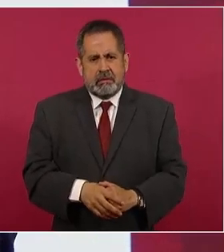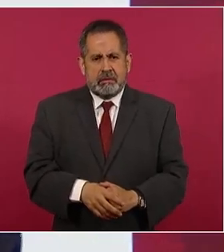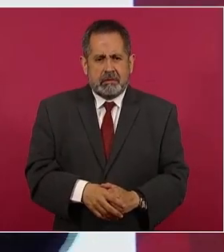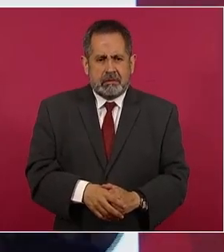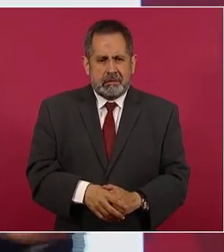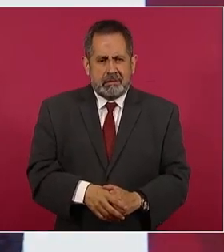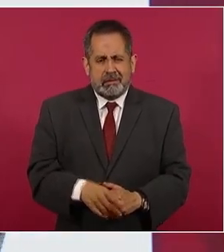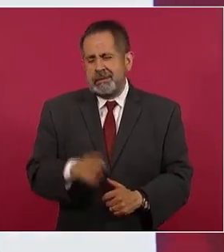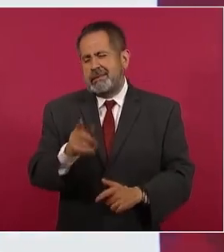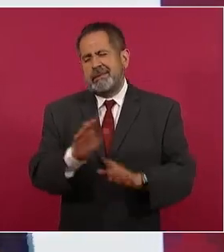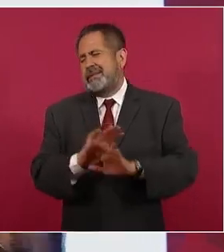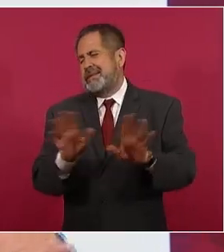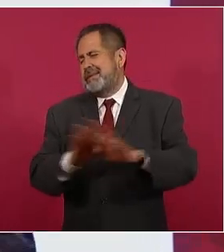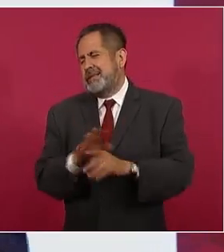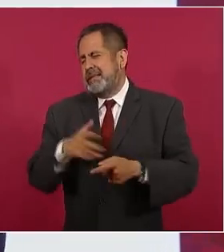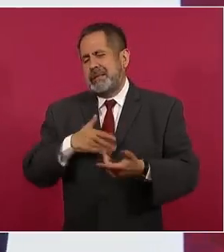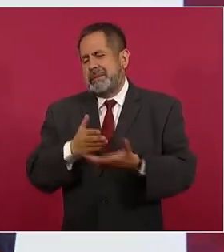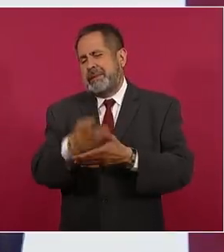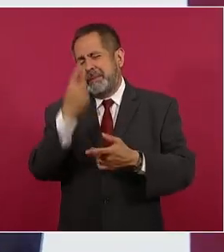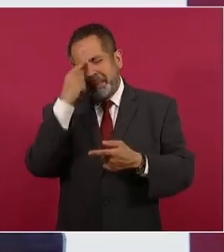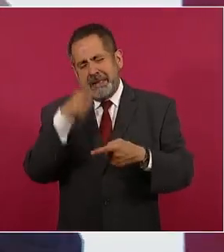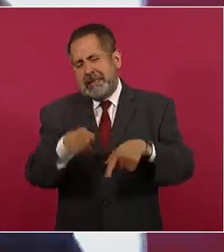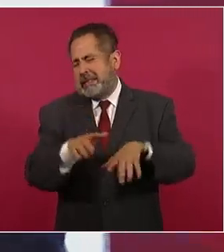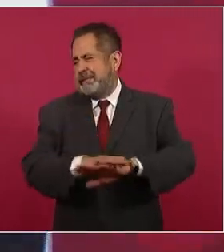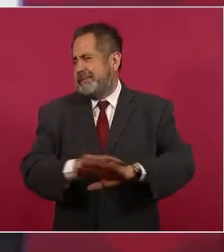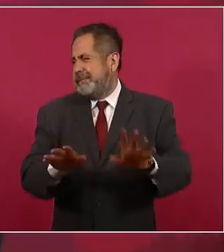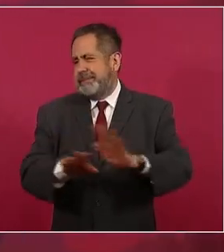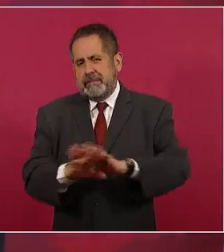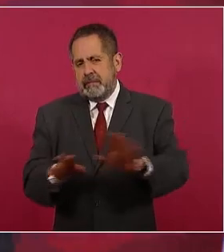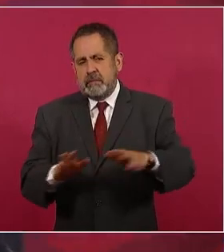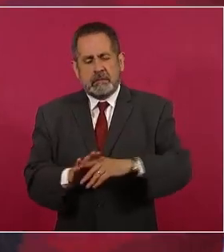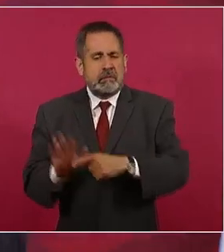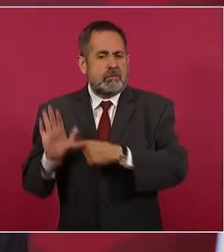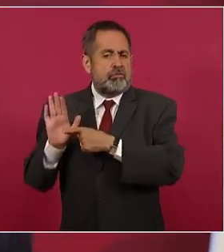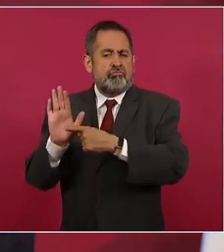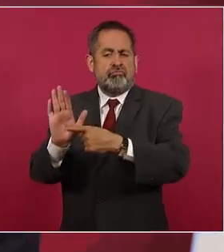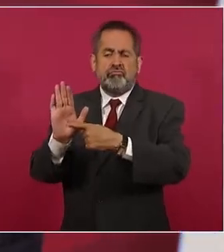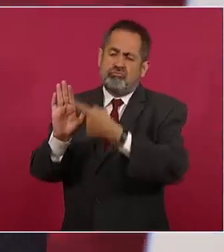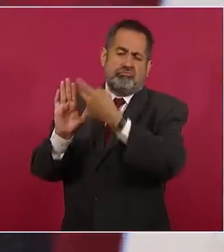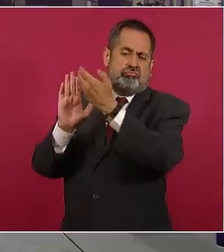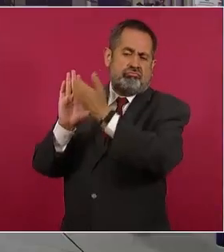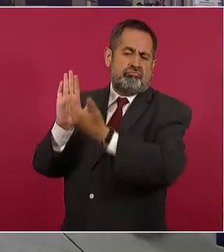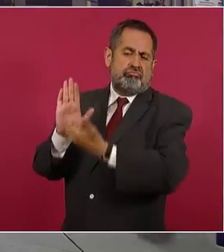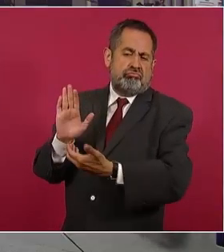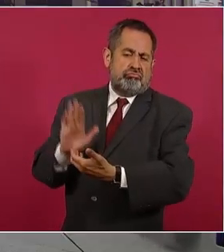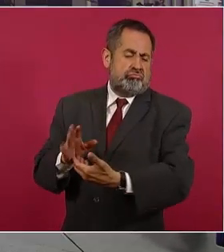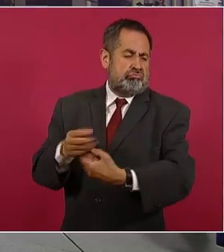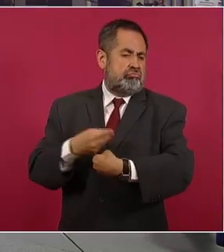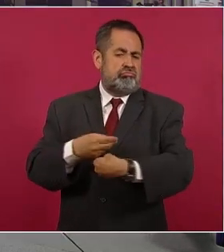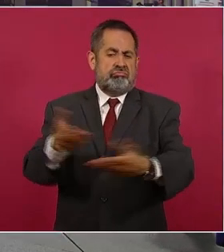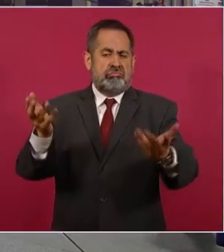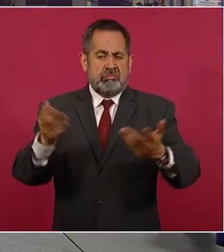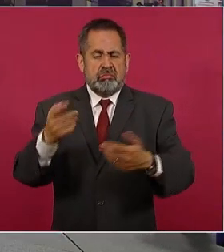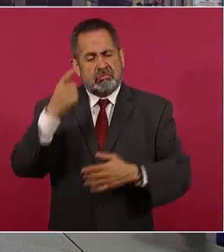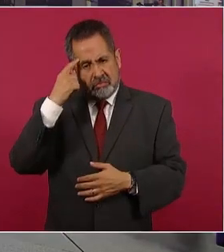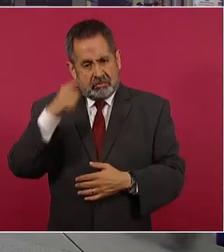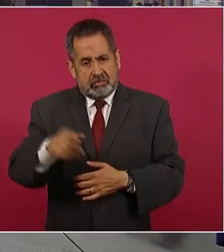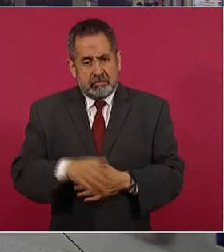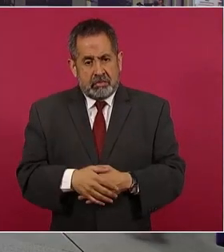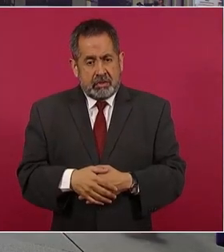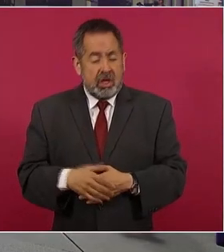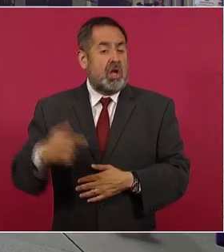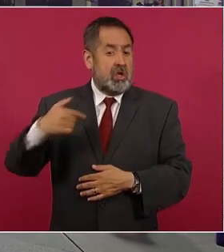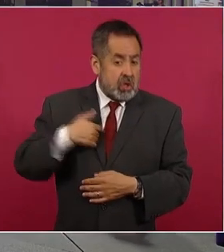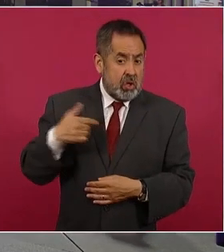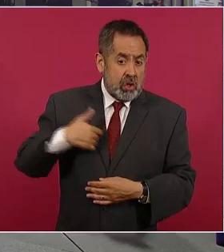No, no, yo no me meto en eso, nada más doy el contexto porque imagínense si yo voy a